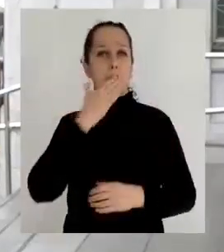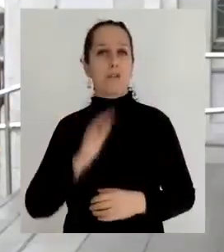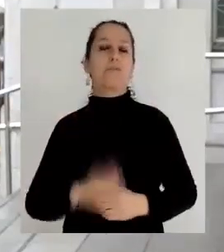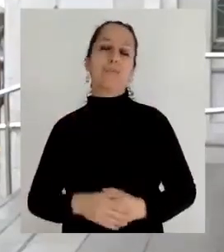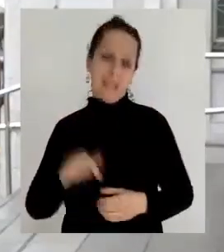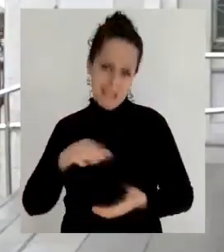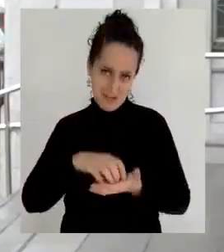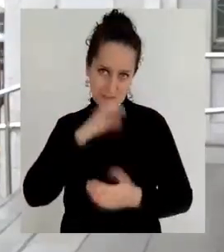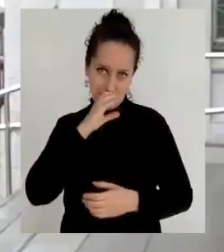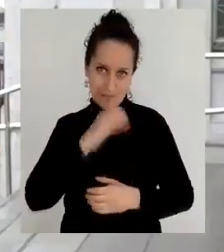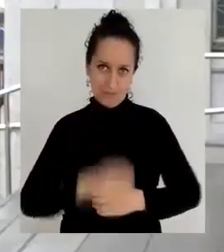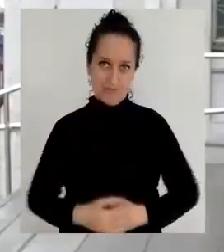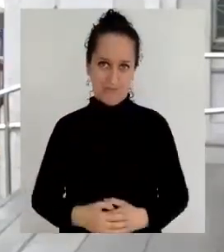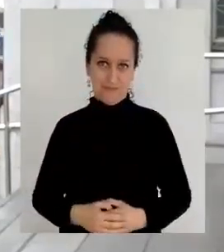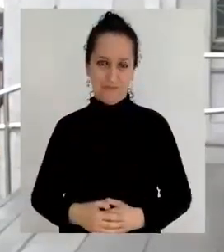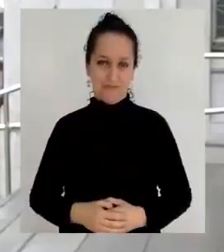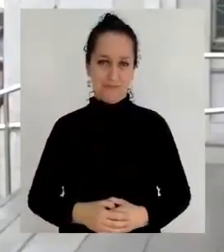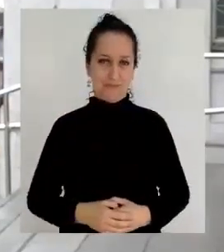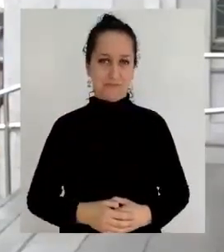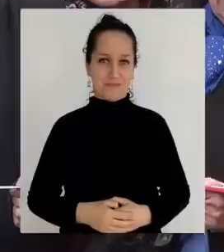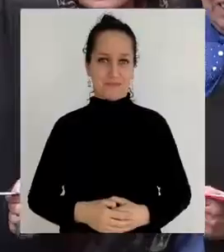nivel acá en la comuna penquista.